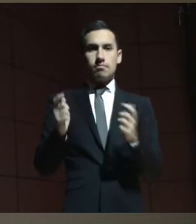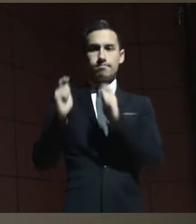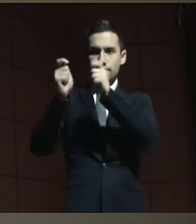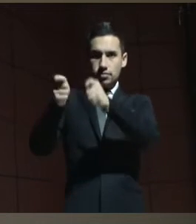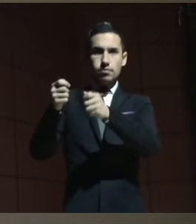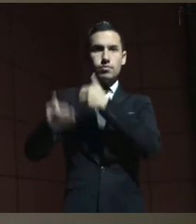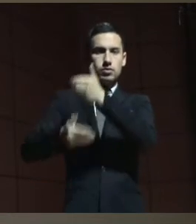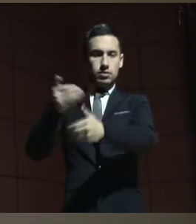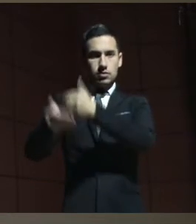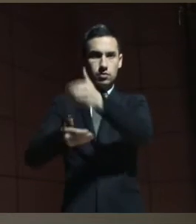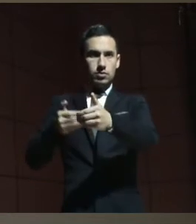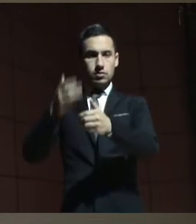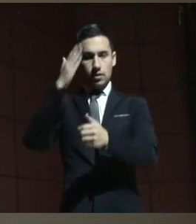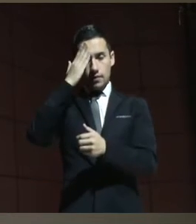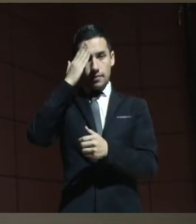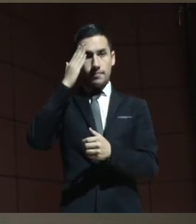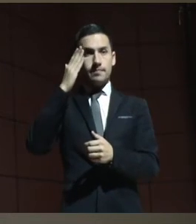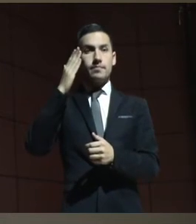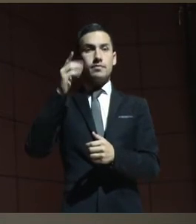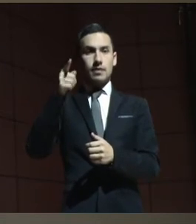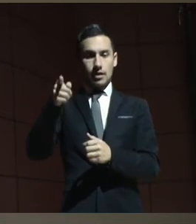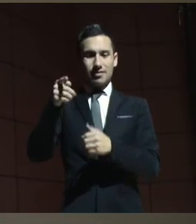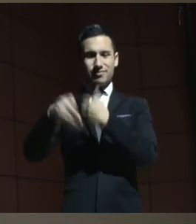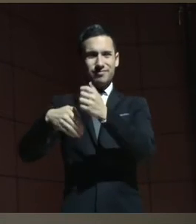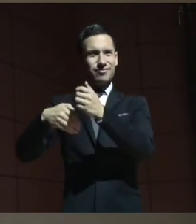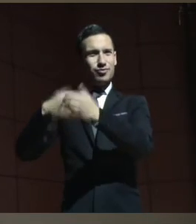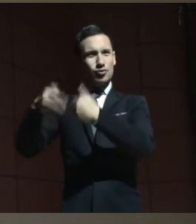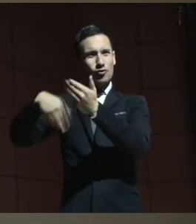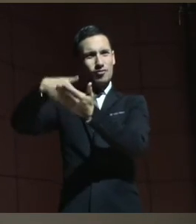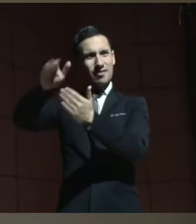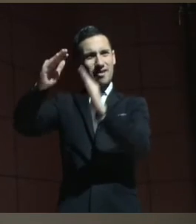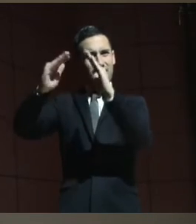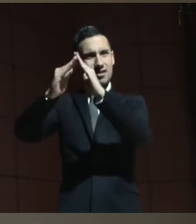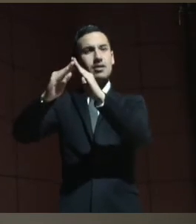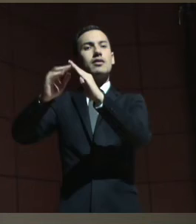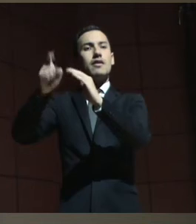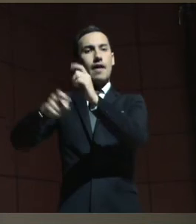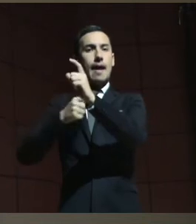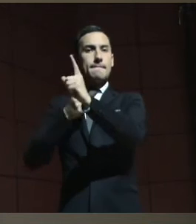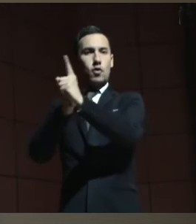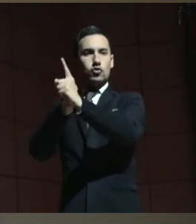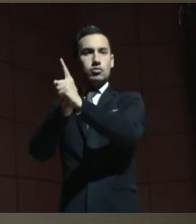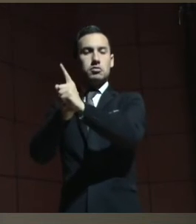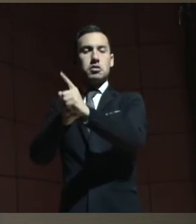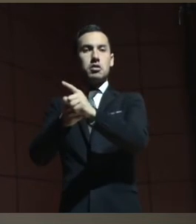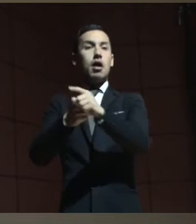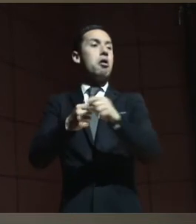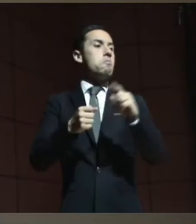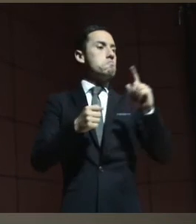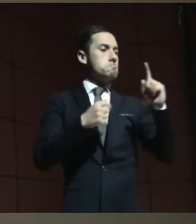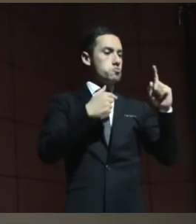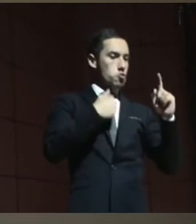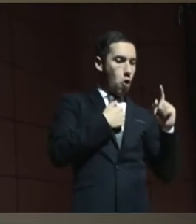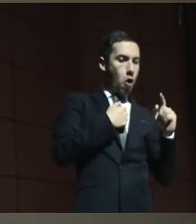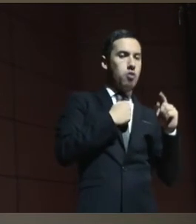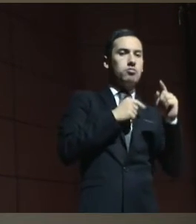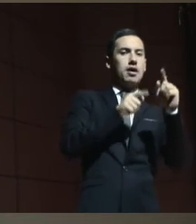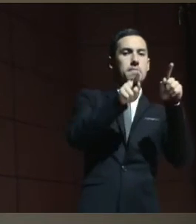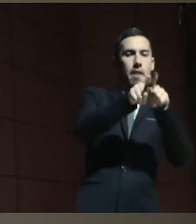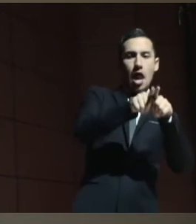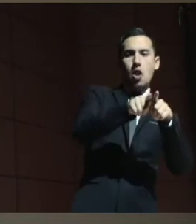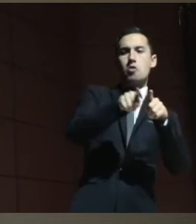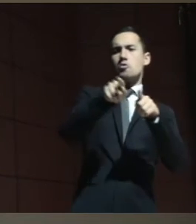esa transmisión se había hecho con apoyo. Y entonces ahí estábamos todos tranquilos, porque ahí estaba